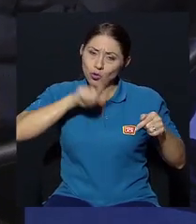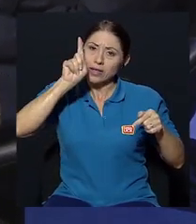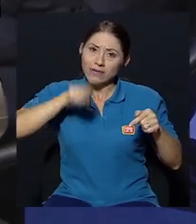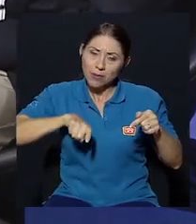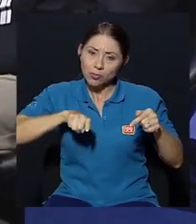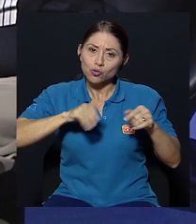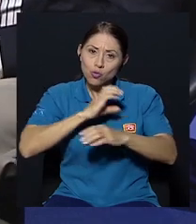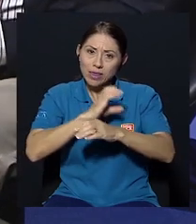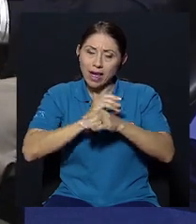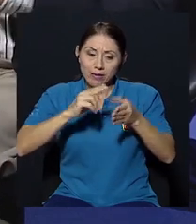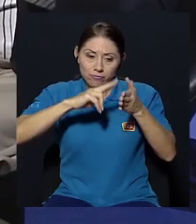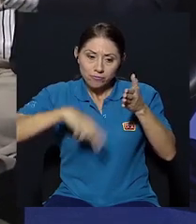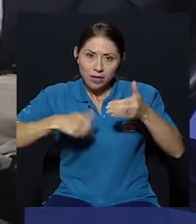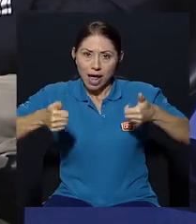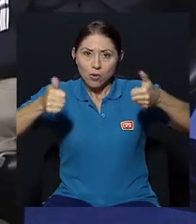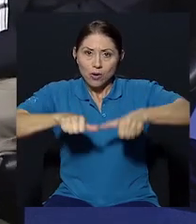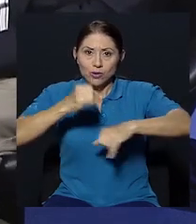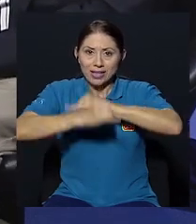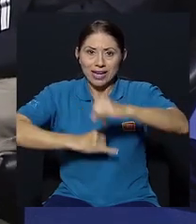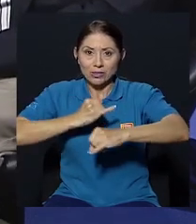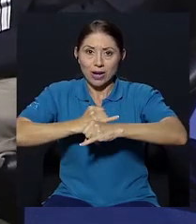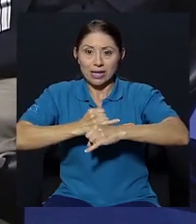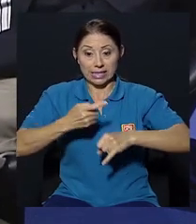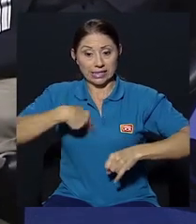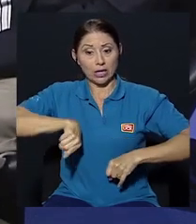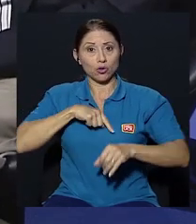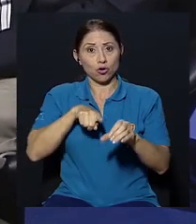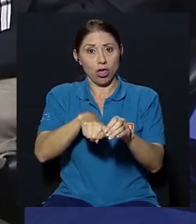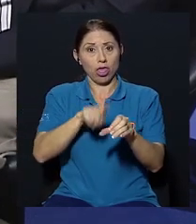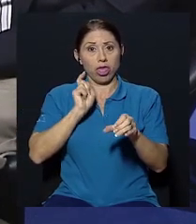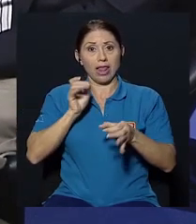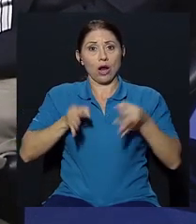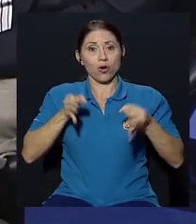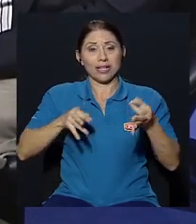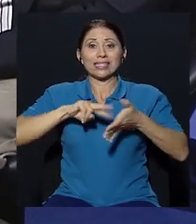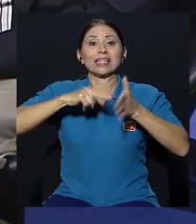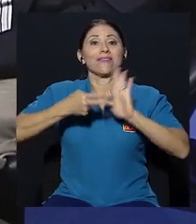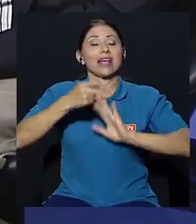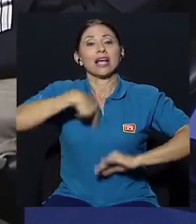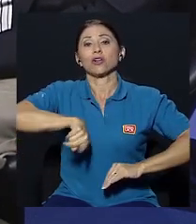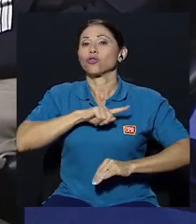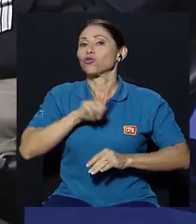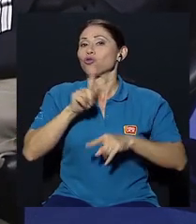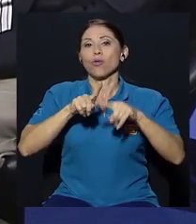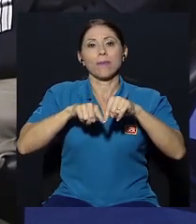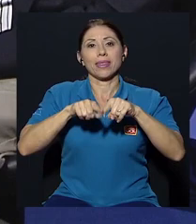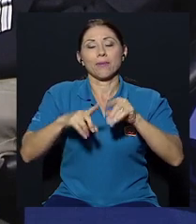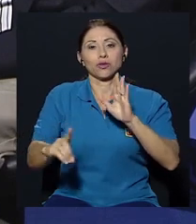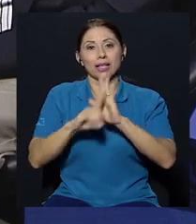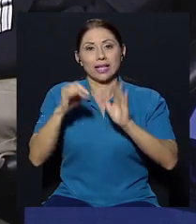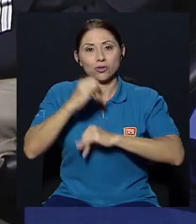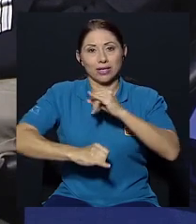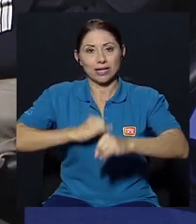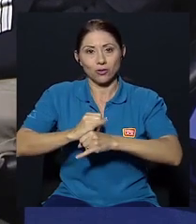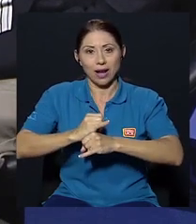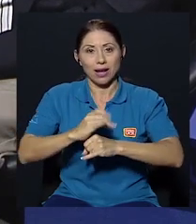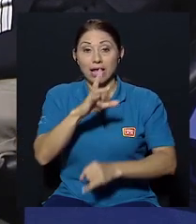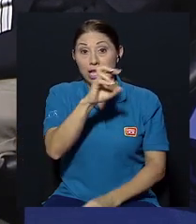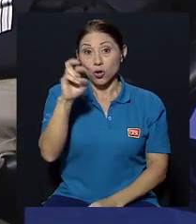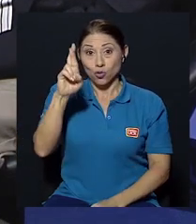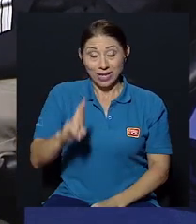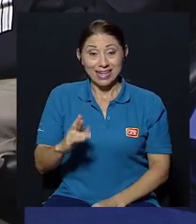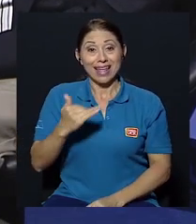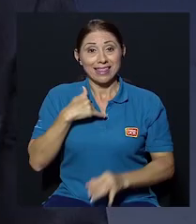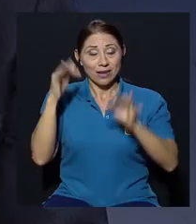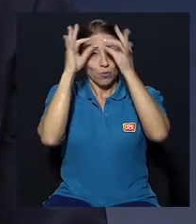y por eso tenemos que cuidar cada acuerdo internacional que firmemos mucho entonces salirnos de la corte es un mensaje de que ya no dependemos del